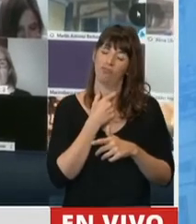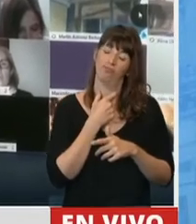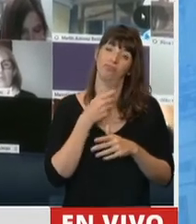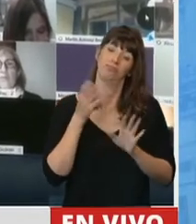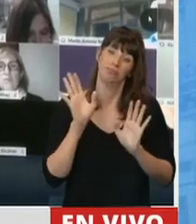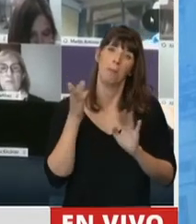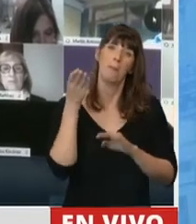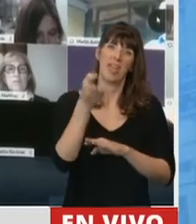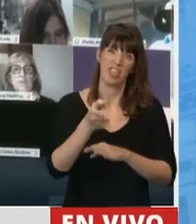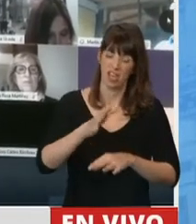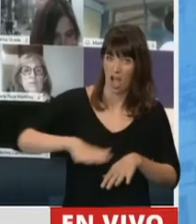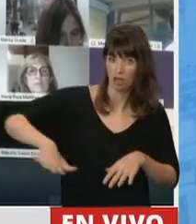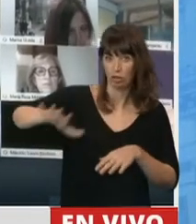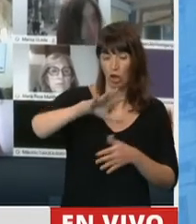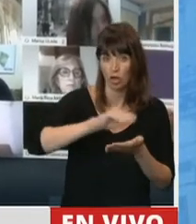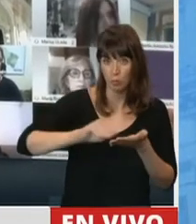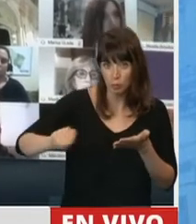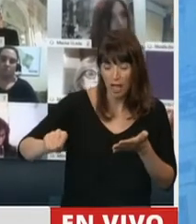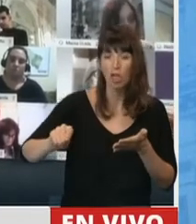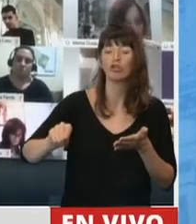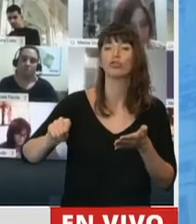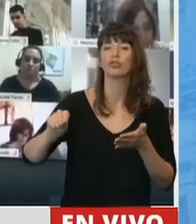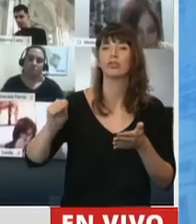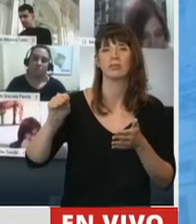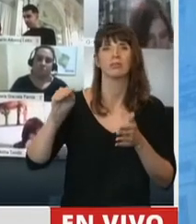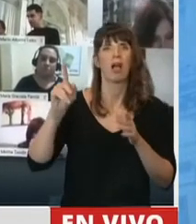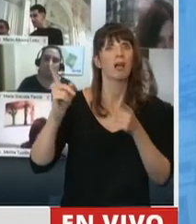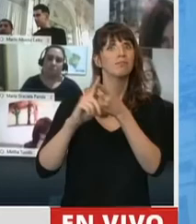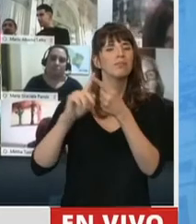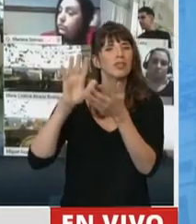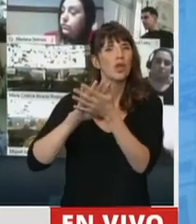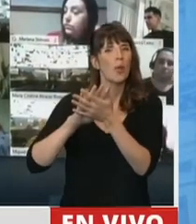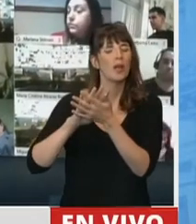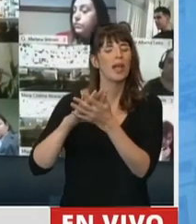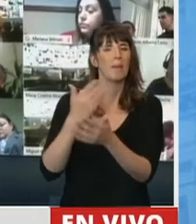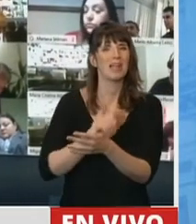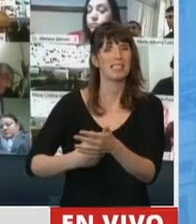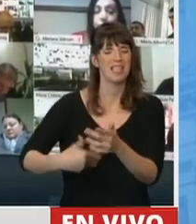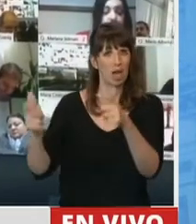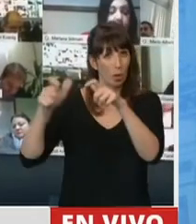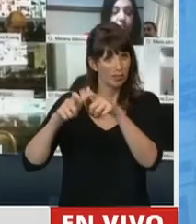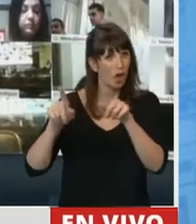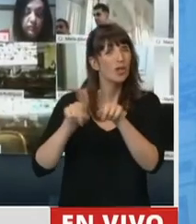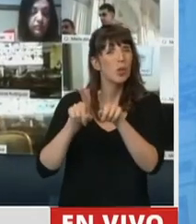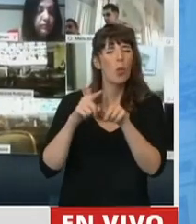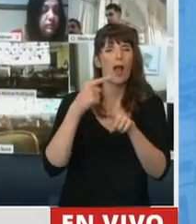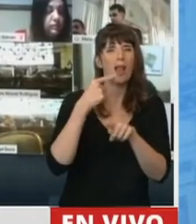diputados, sobre todo tomando las palabras de la presidenta de la comisión. Y como dijo la diputada Morales,